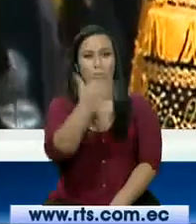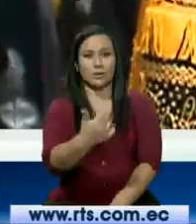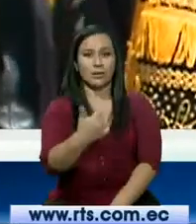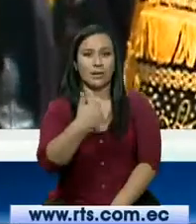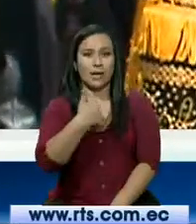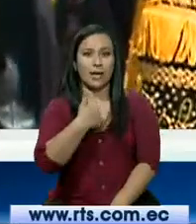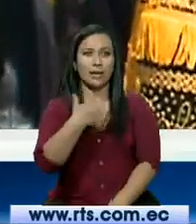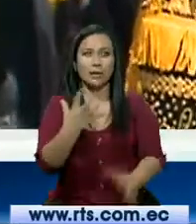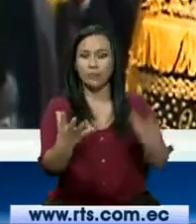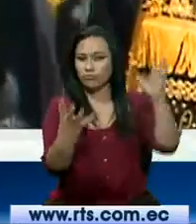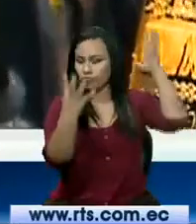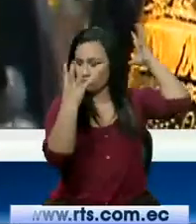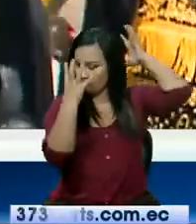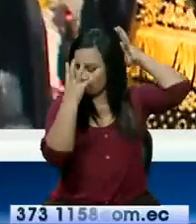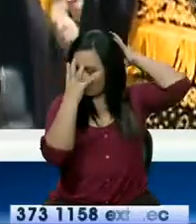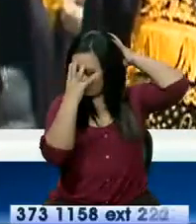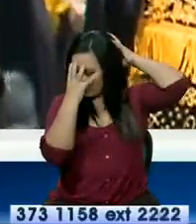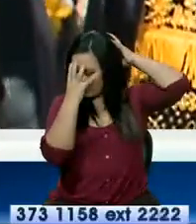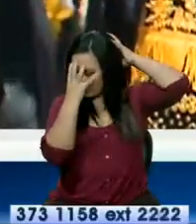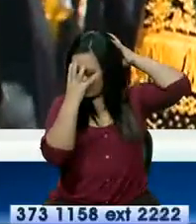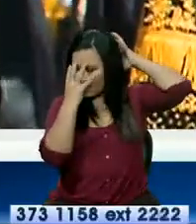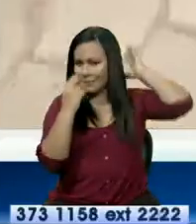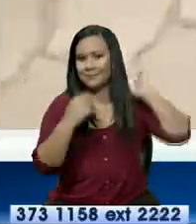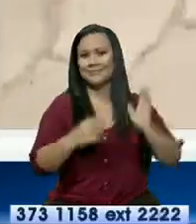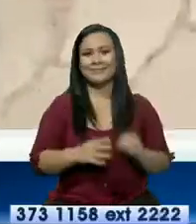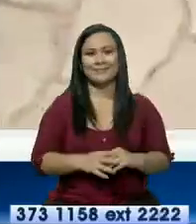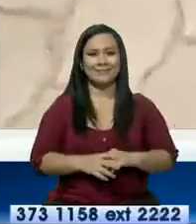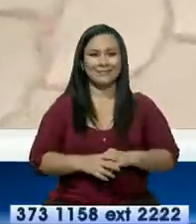sus dos caras, mira, el norte y el sur al mismo tiempo.